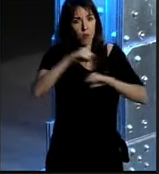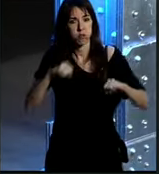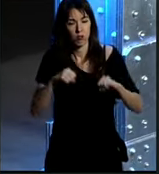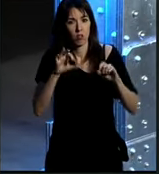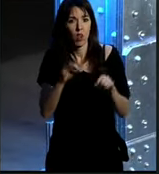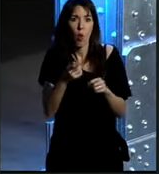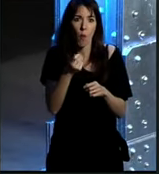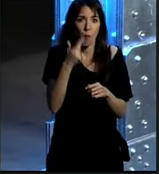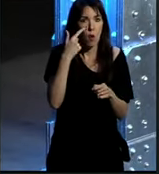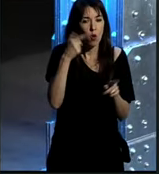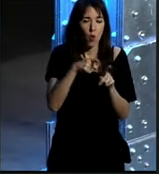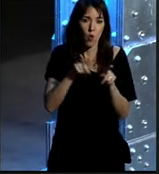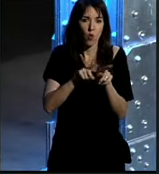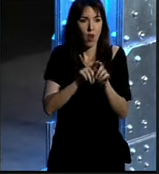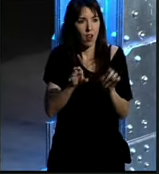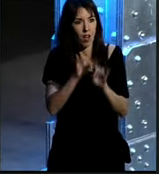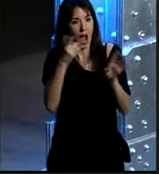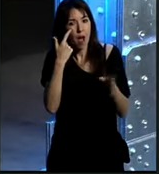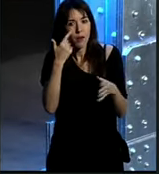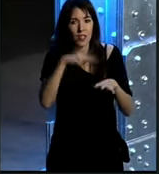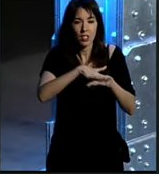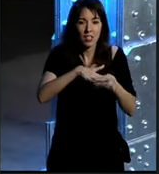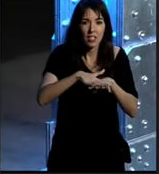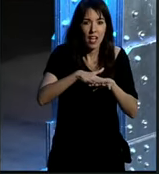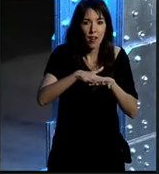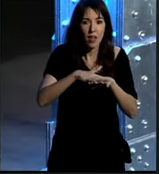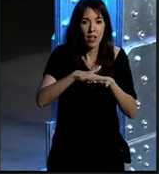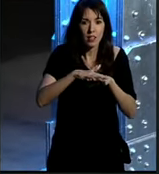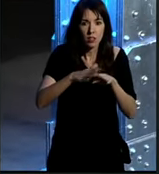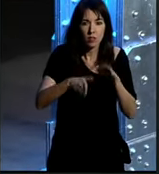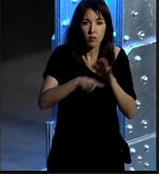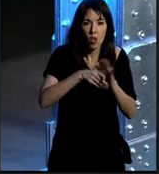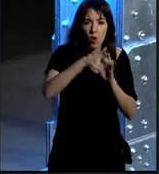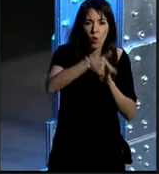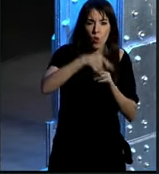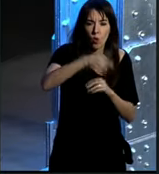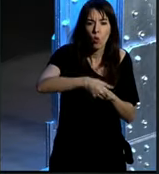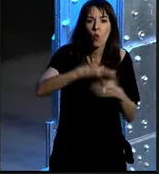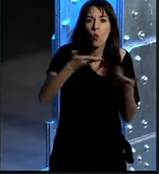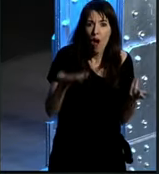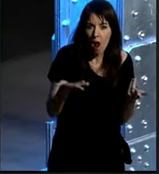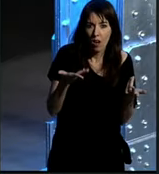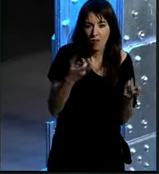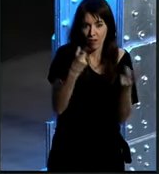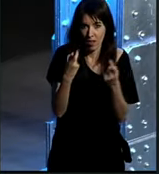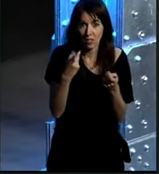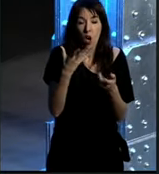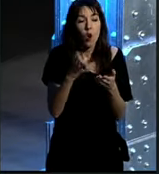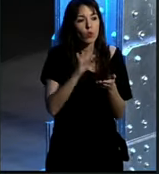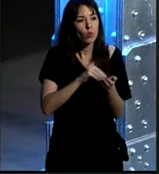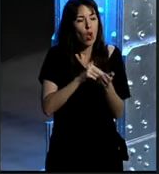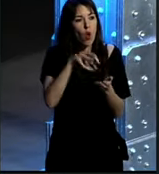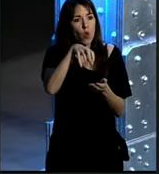tiene que haber un poco de clarificación respecto a cuáles son las redes que van a perdurar ahora mucho muchas veces las dudas que